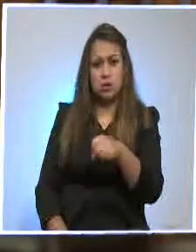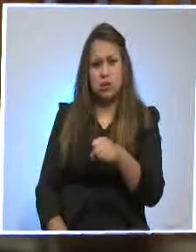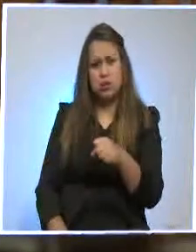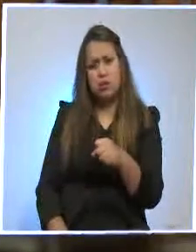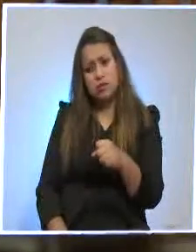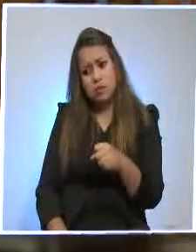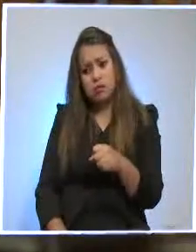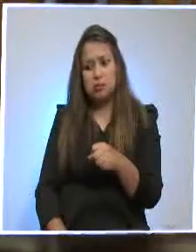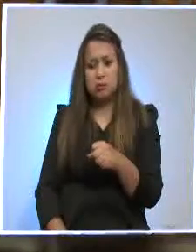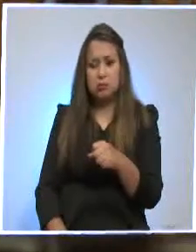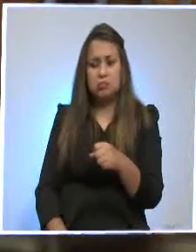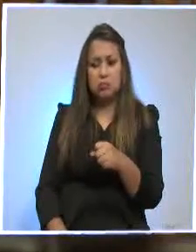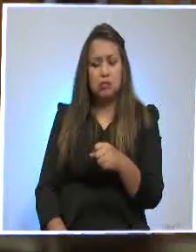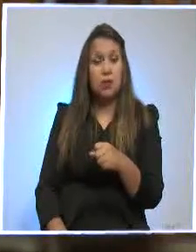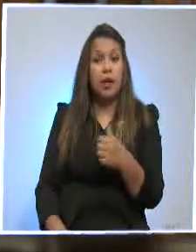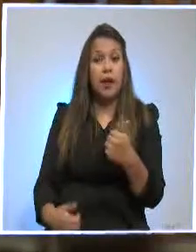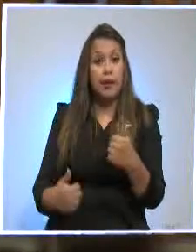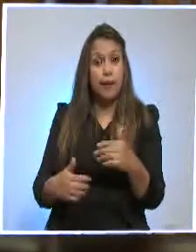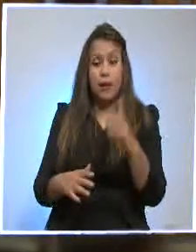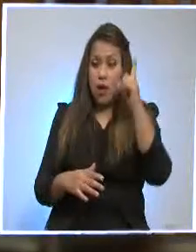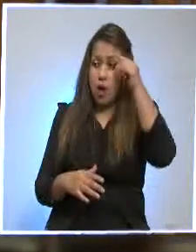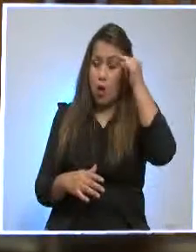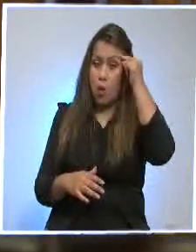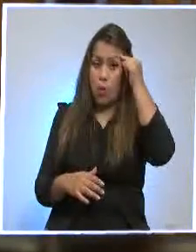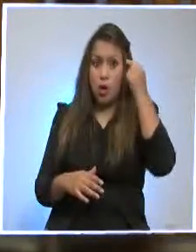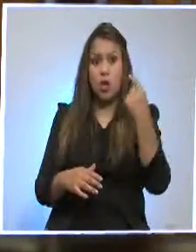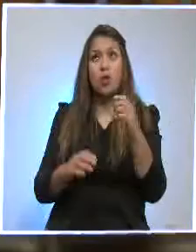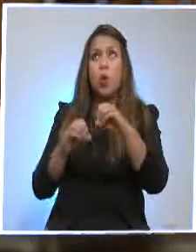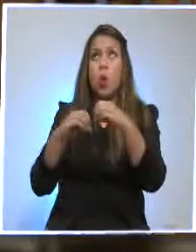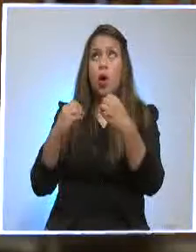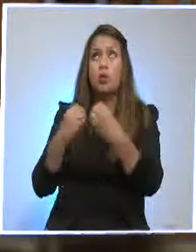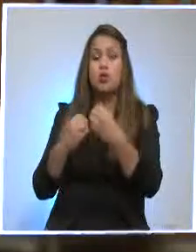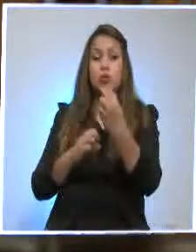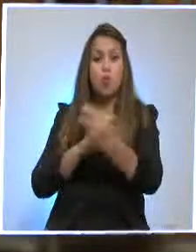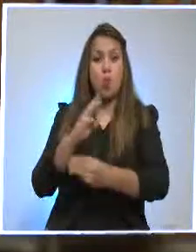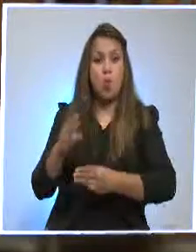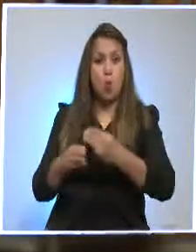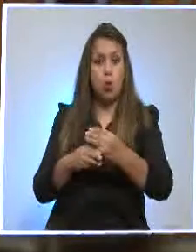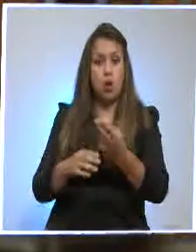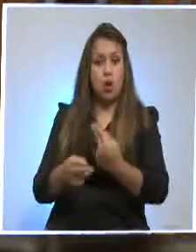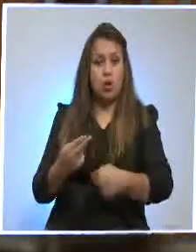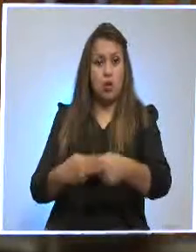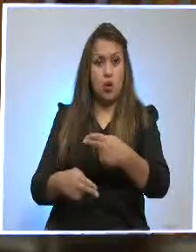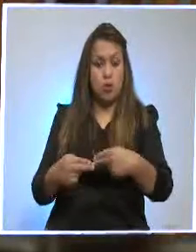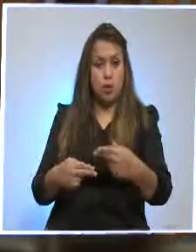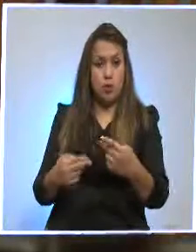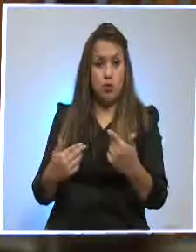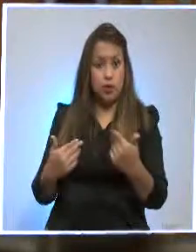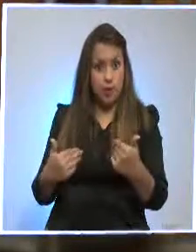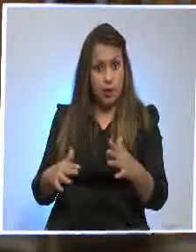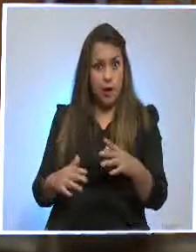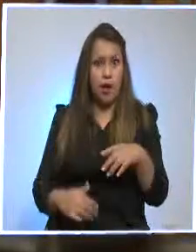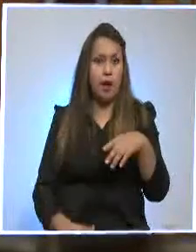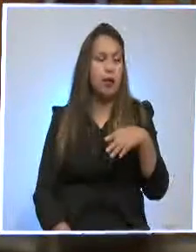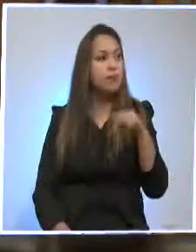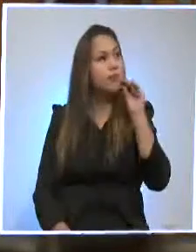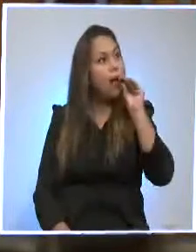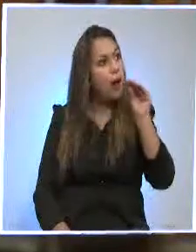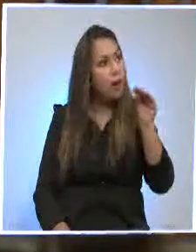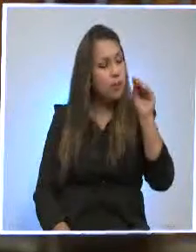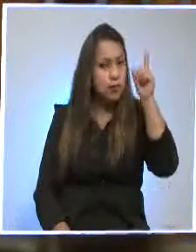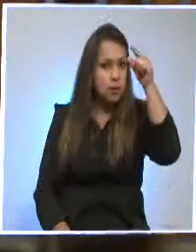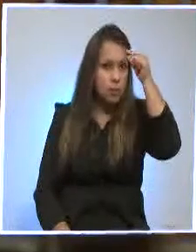justamente ya por parte de la Organización Mundial de Comercio ya se le dijo al Estado que se